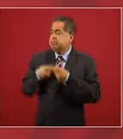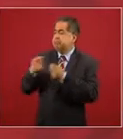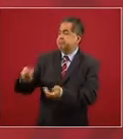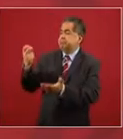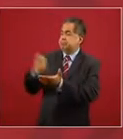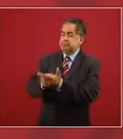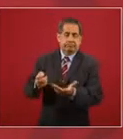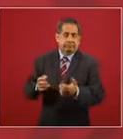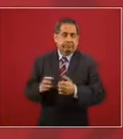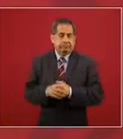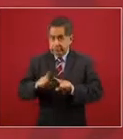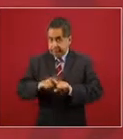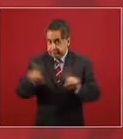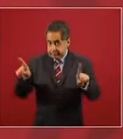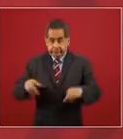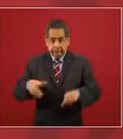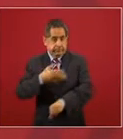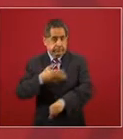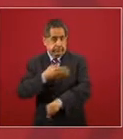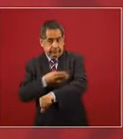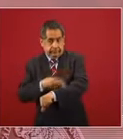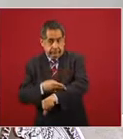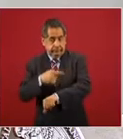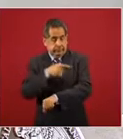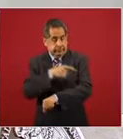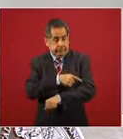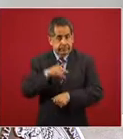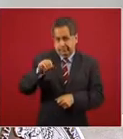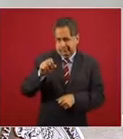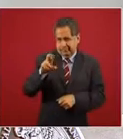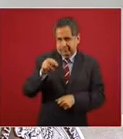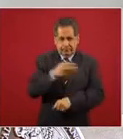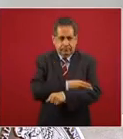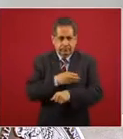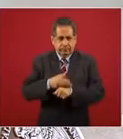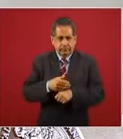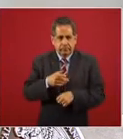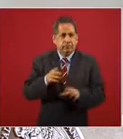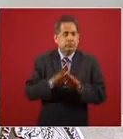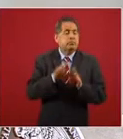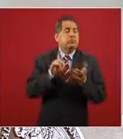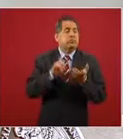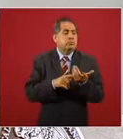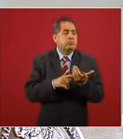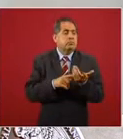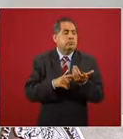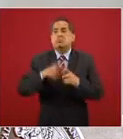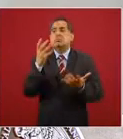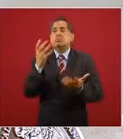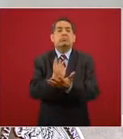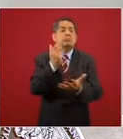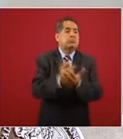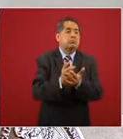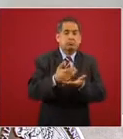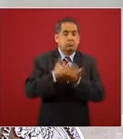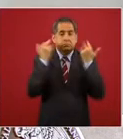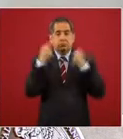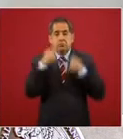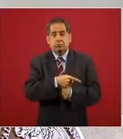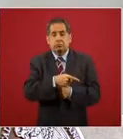y Madero también se enteraba de quién era electo